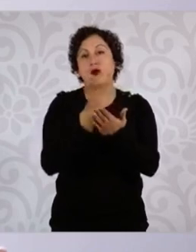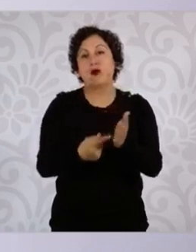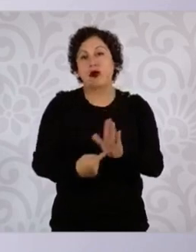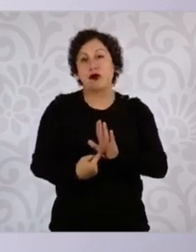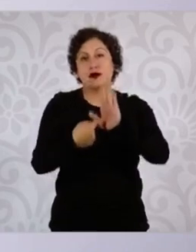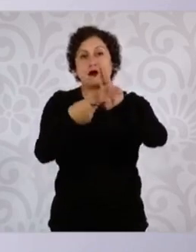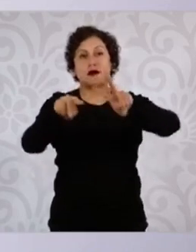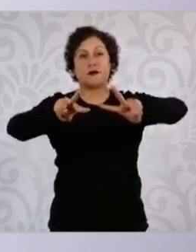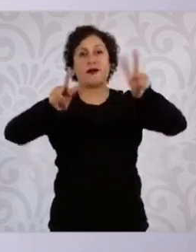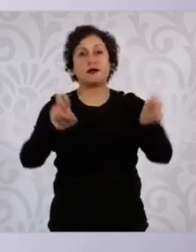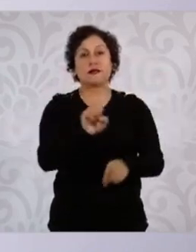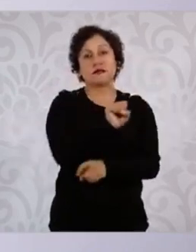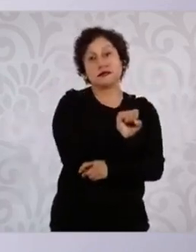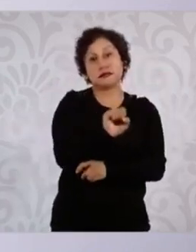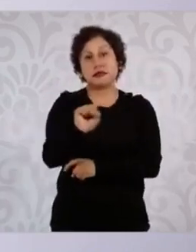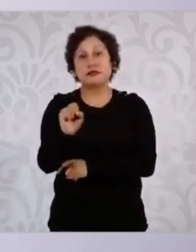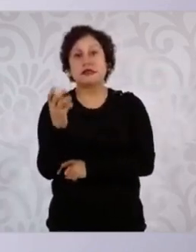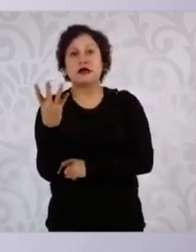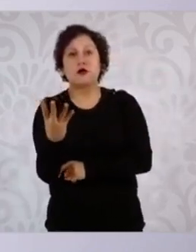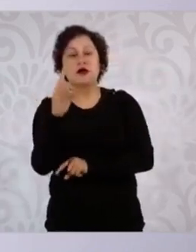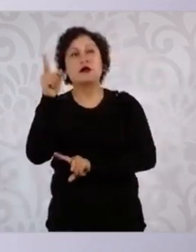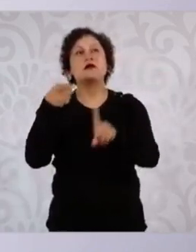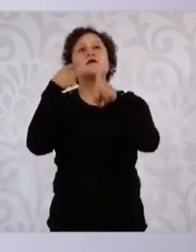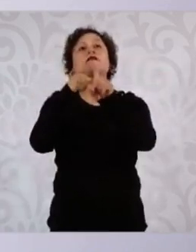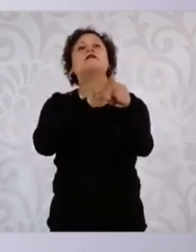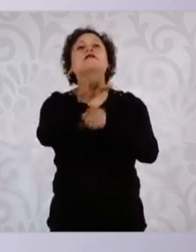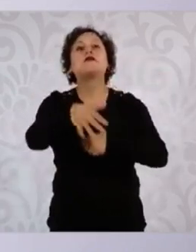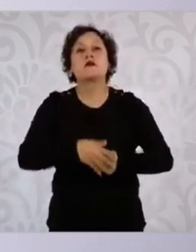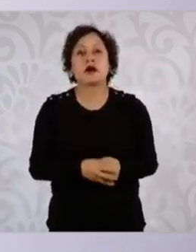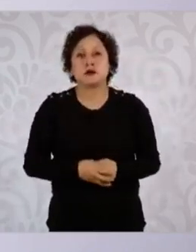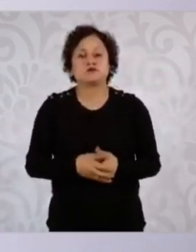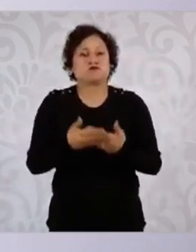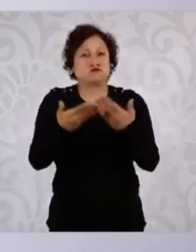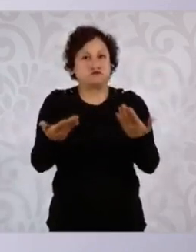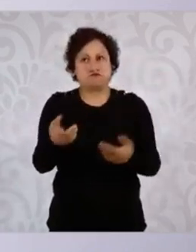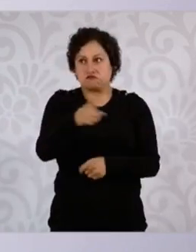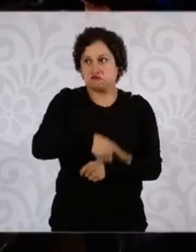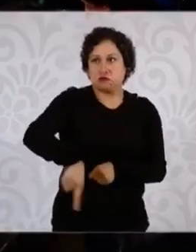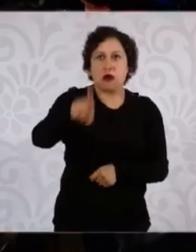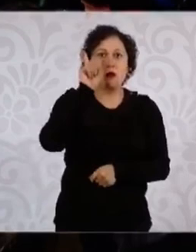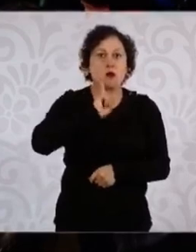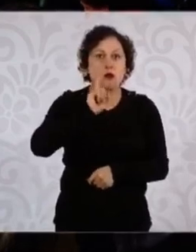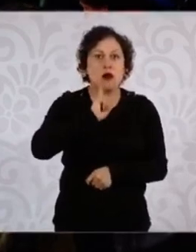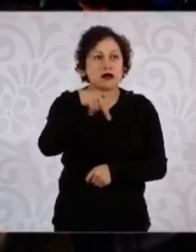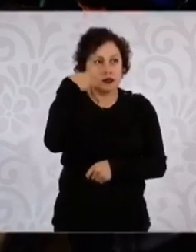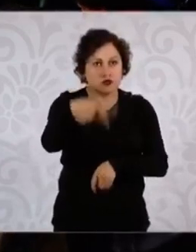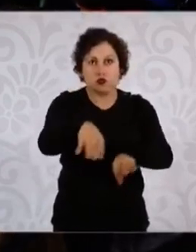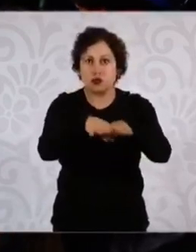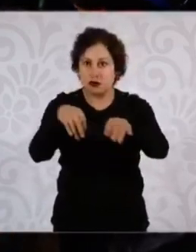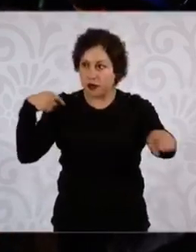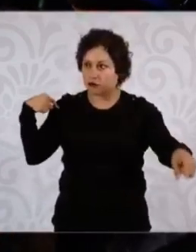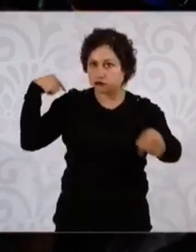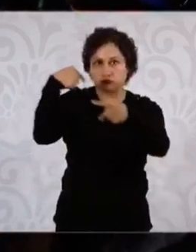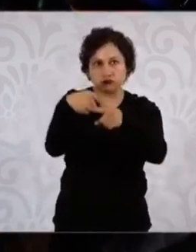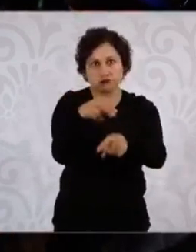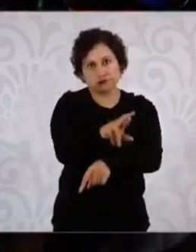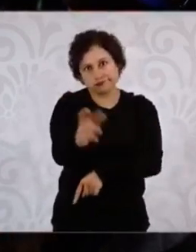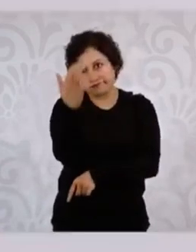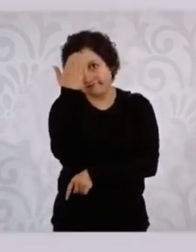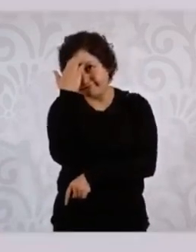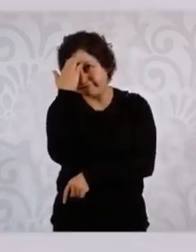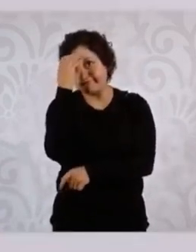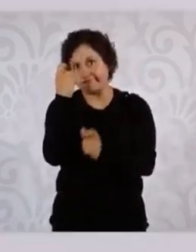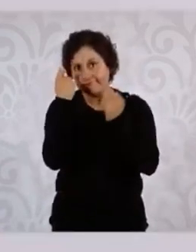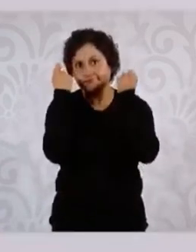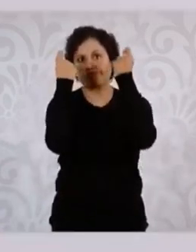diseñado con ese objetivo, de reconocer el trabajo de las mujeres, que también no debería